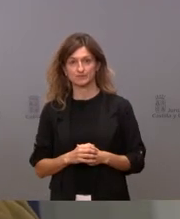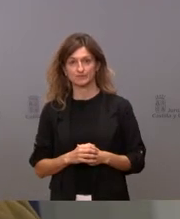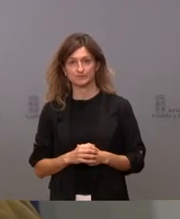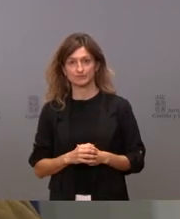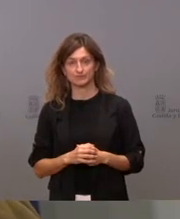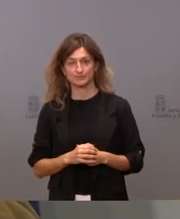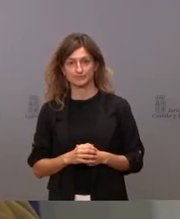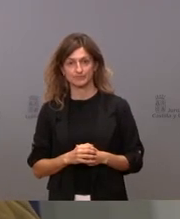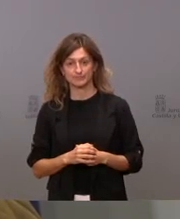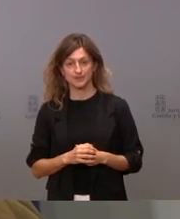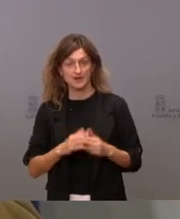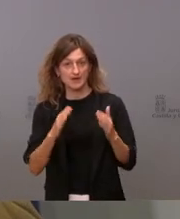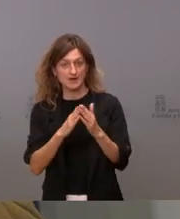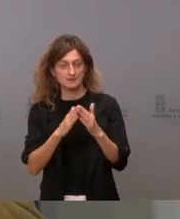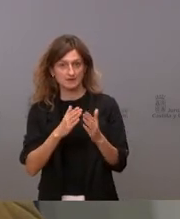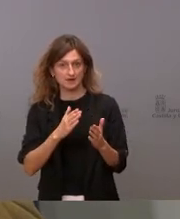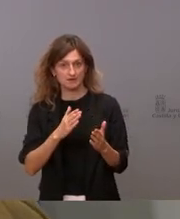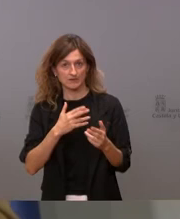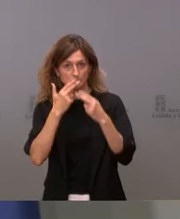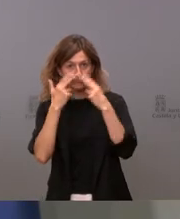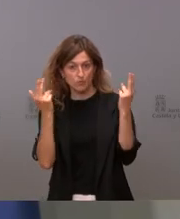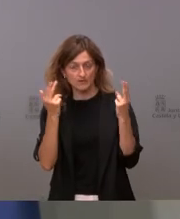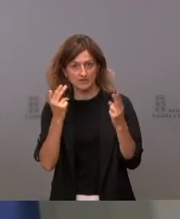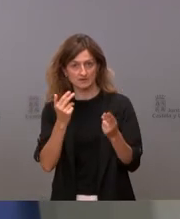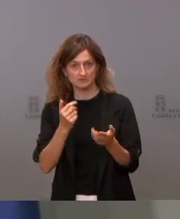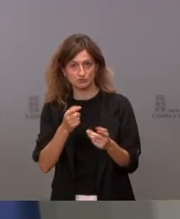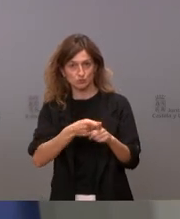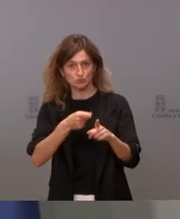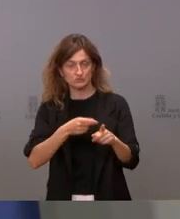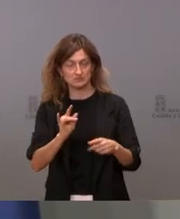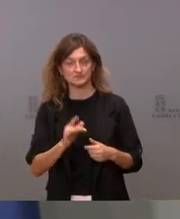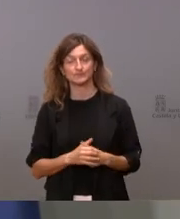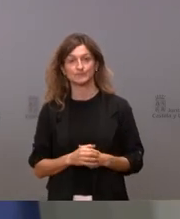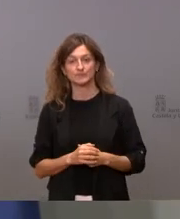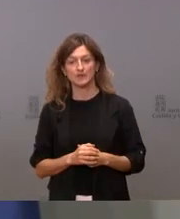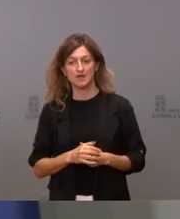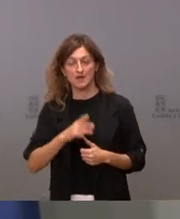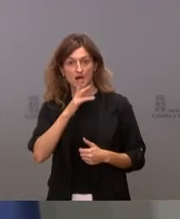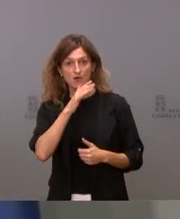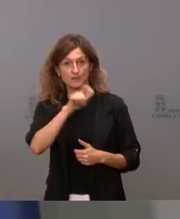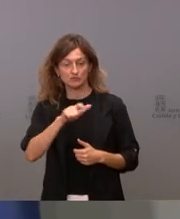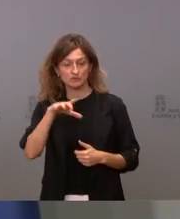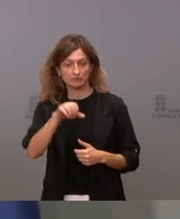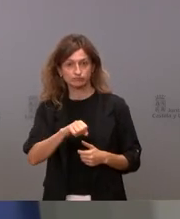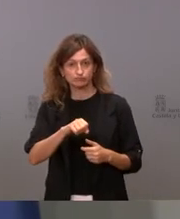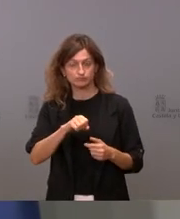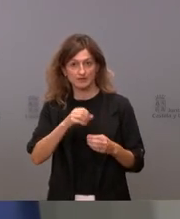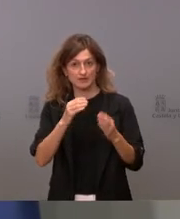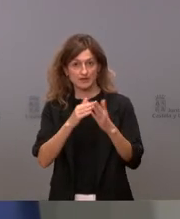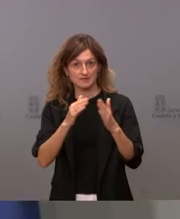nuestras viviendas públicas quiero decir en este momento para los adquirientes de vivienda pública